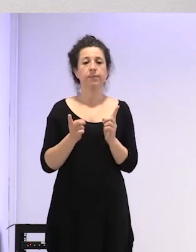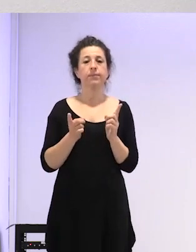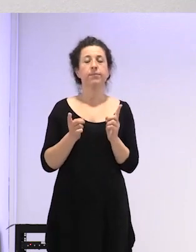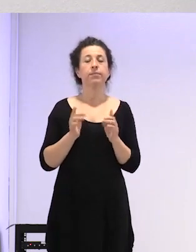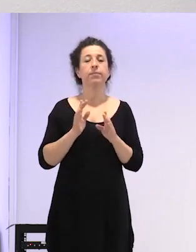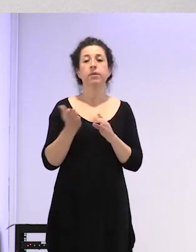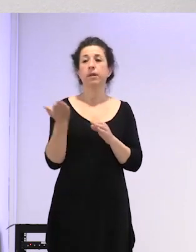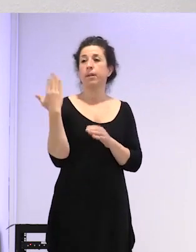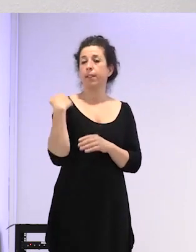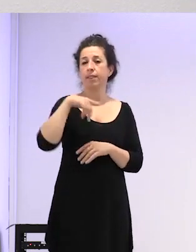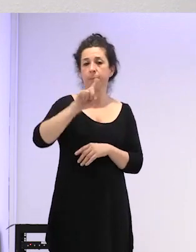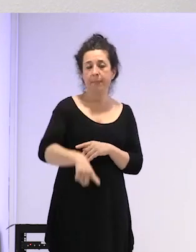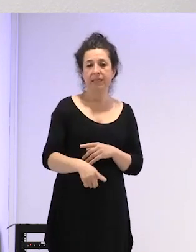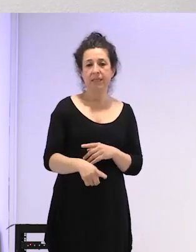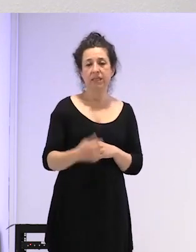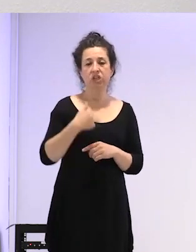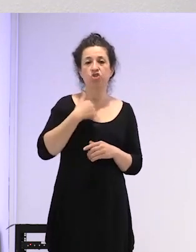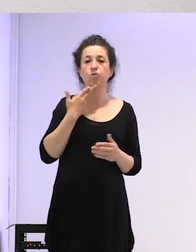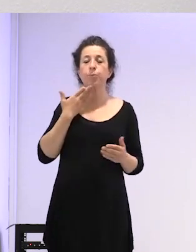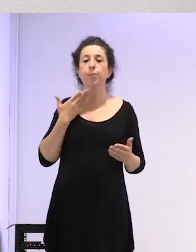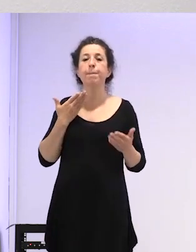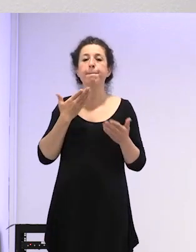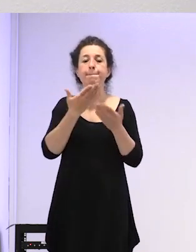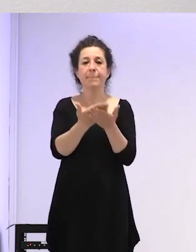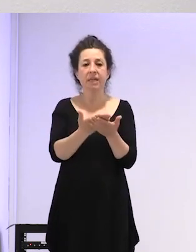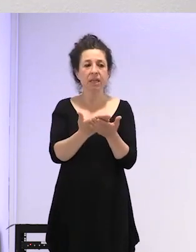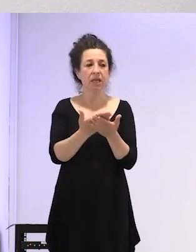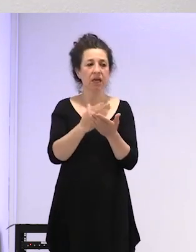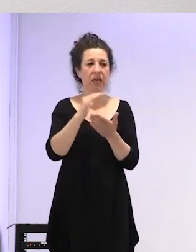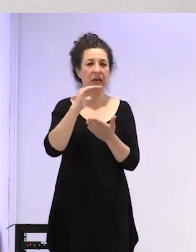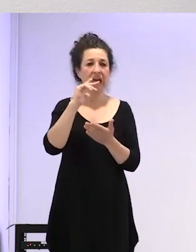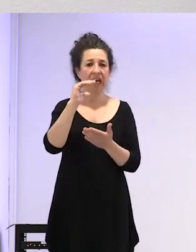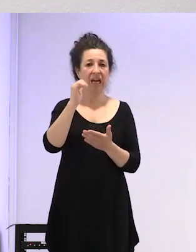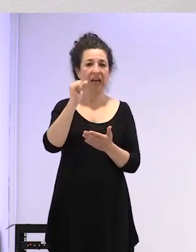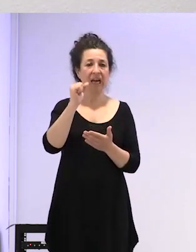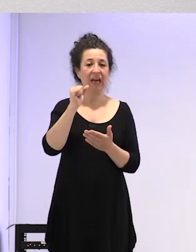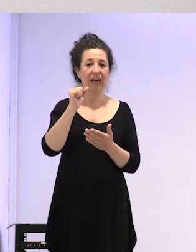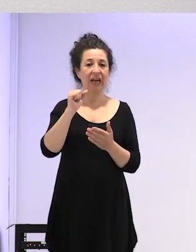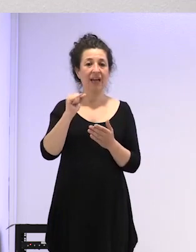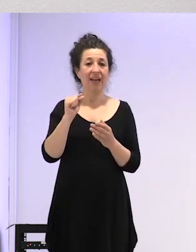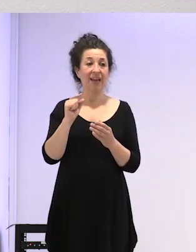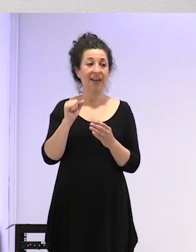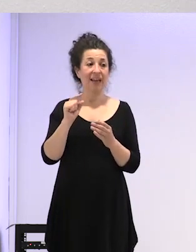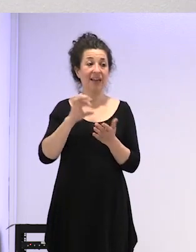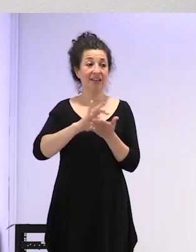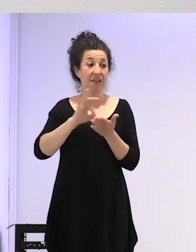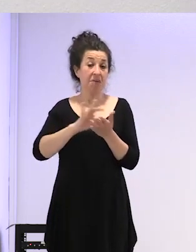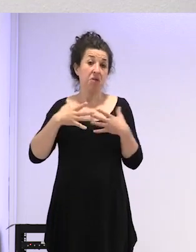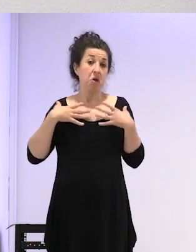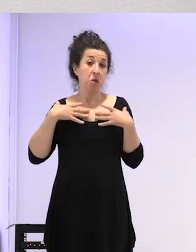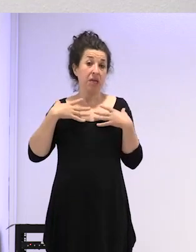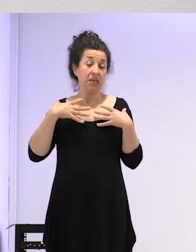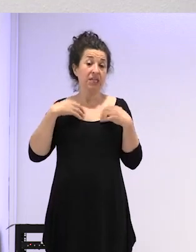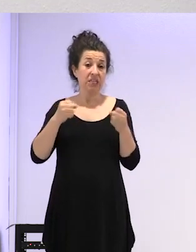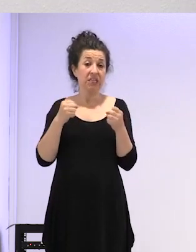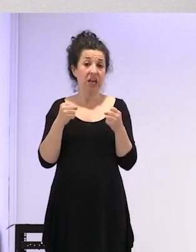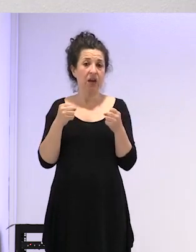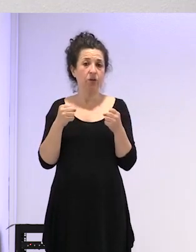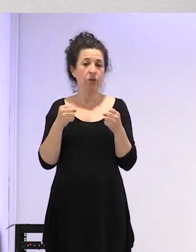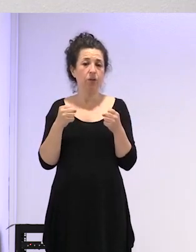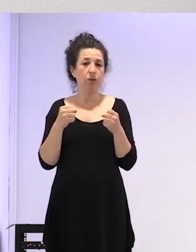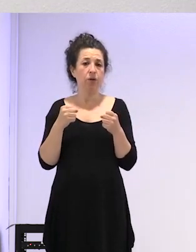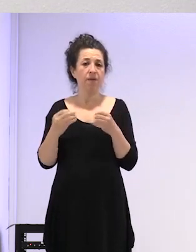hace un mes yo pedí que el CatSalud financiara la fórmula magistral de Valerato de